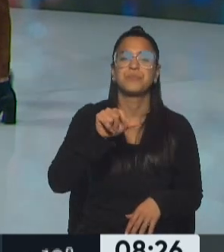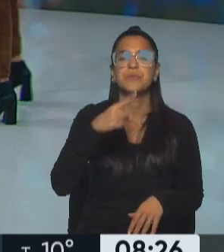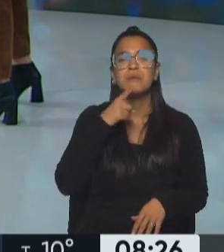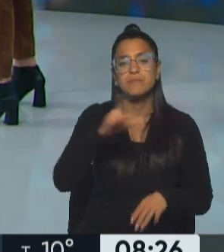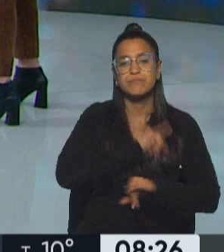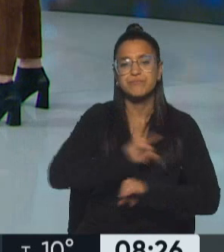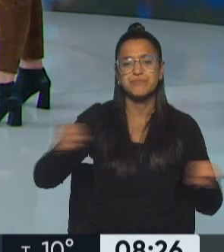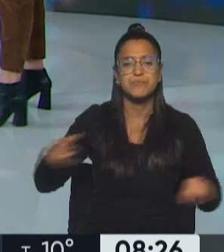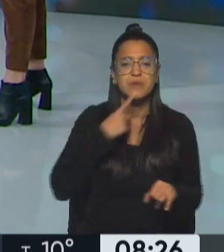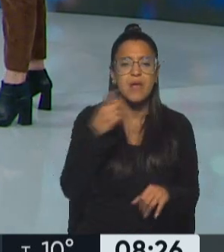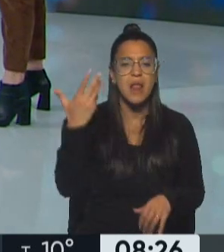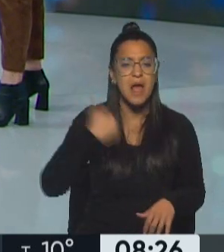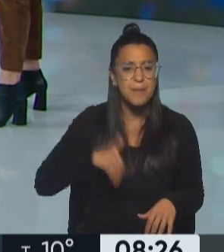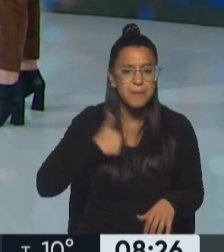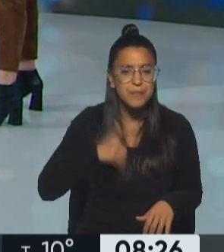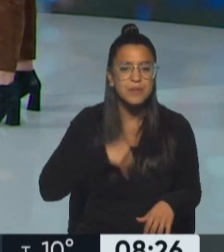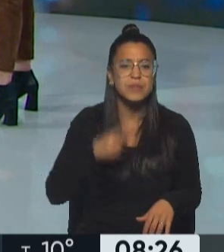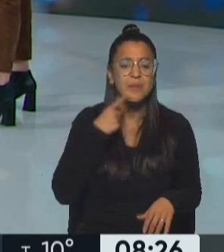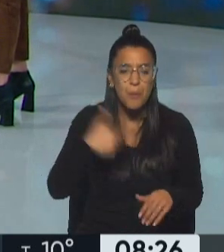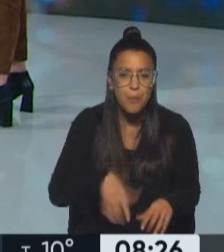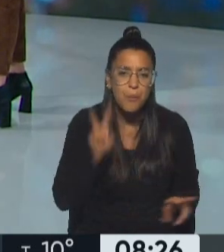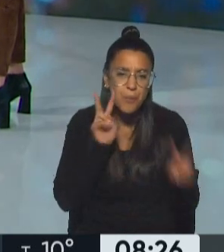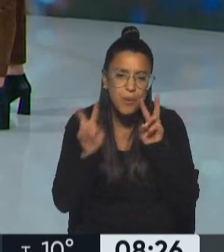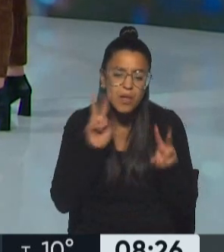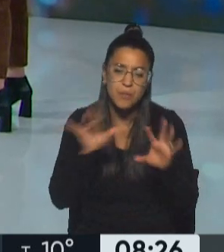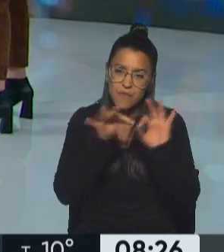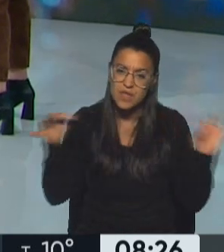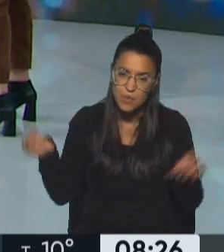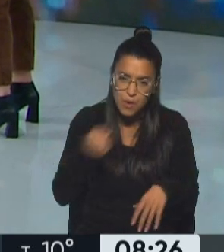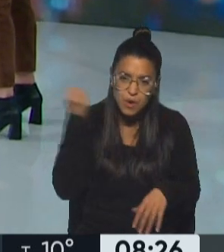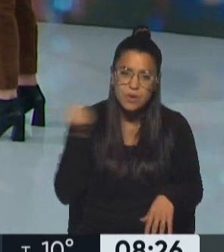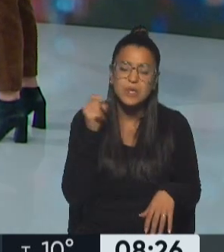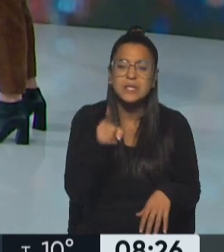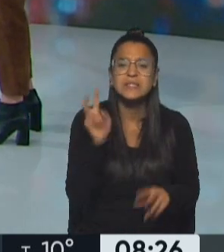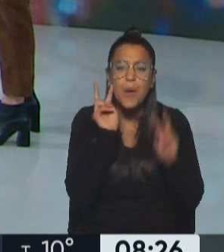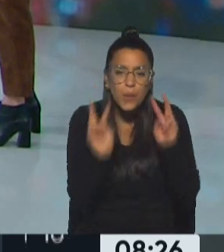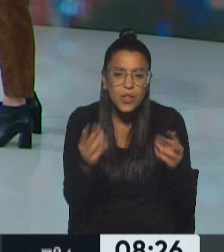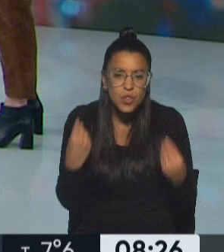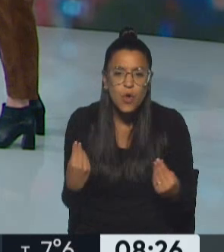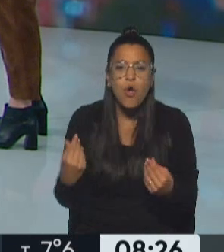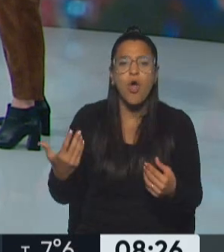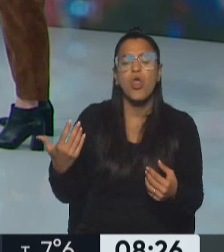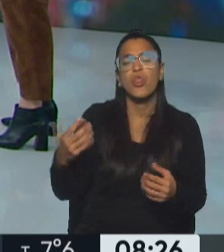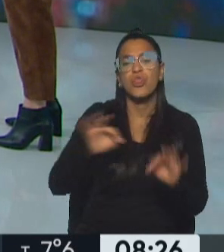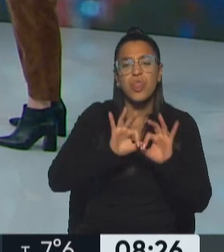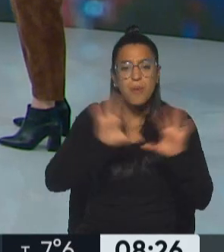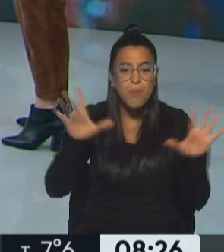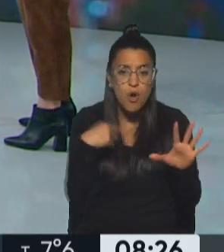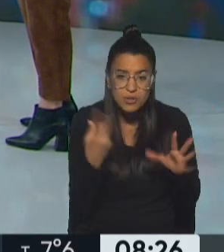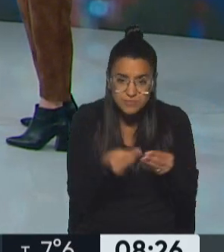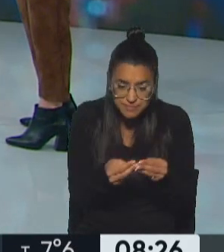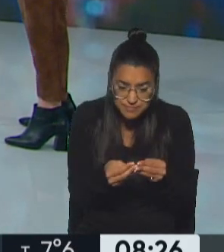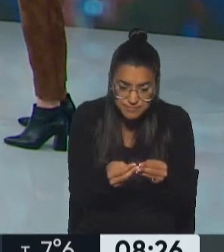lo anunciaba. Dice, la gente está viendo, y esta frase es muy importante, la gente está viendo que nuestra democracia se nos